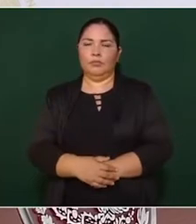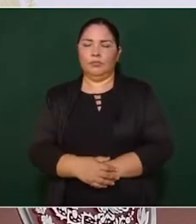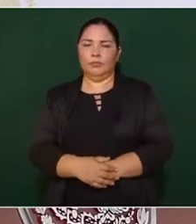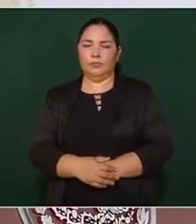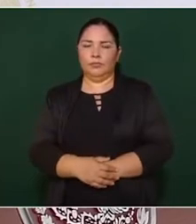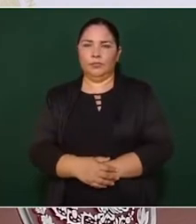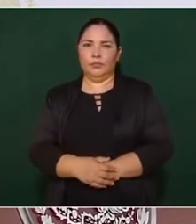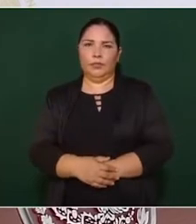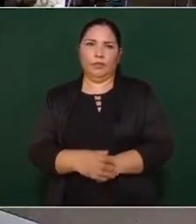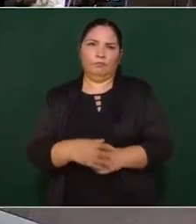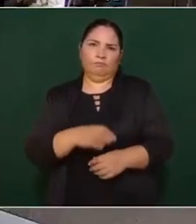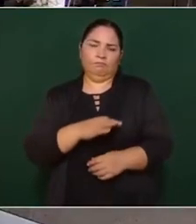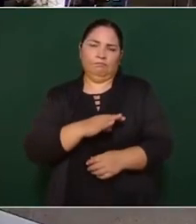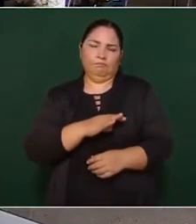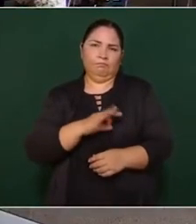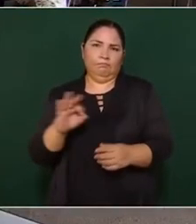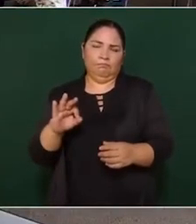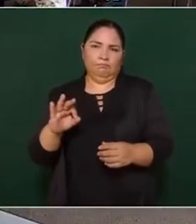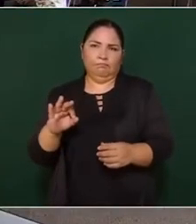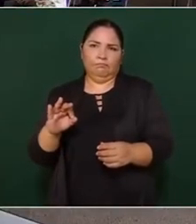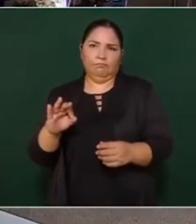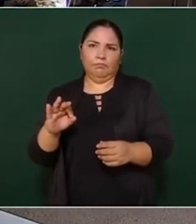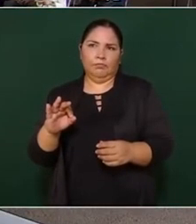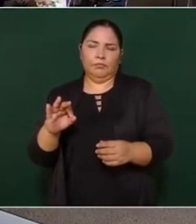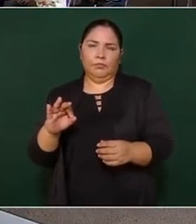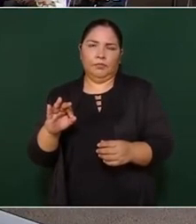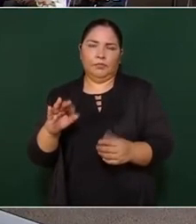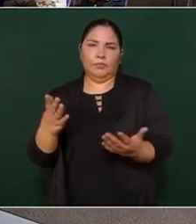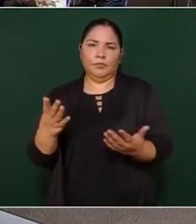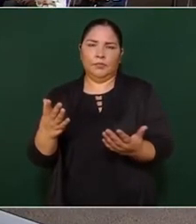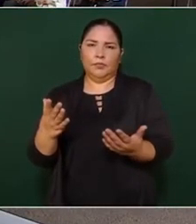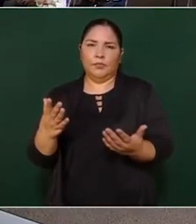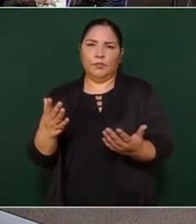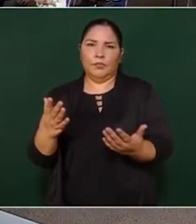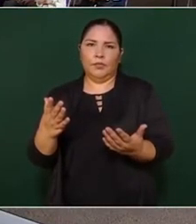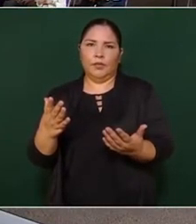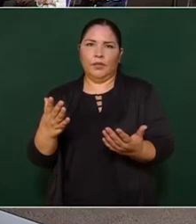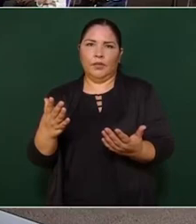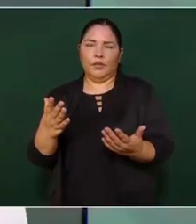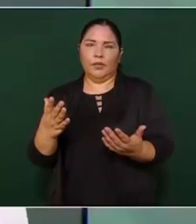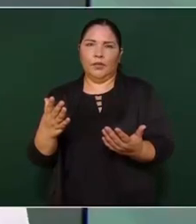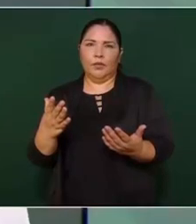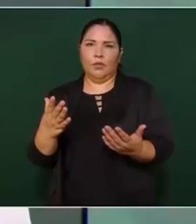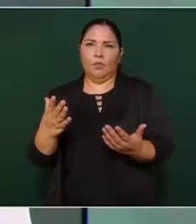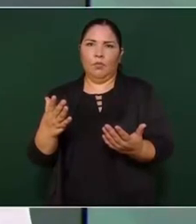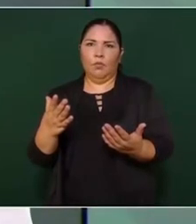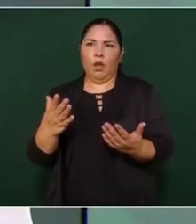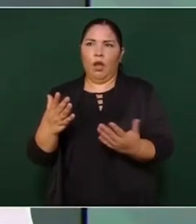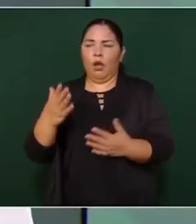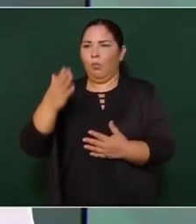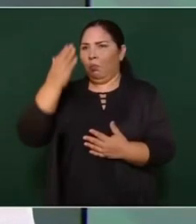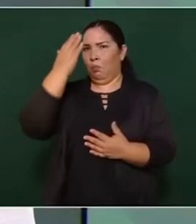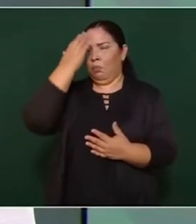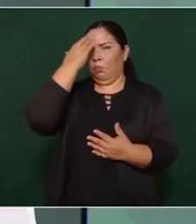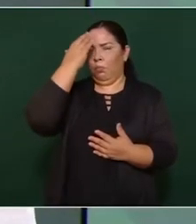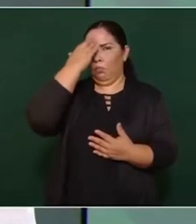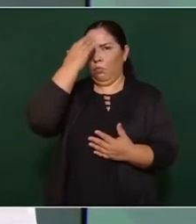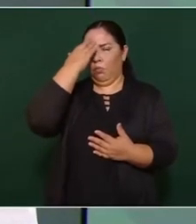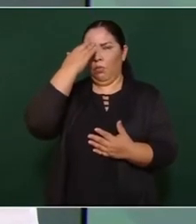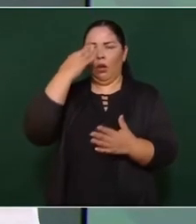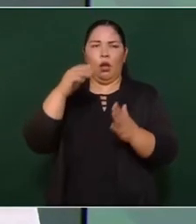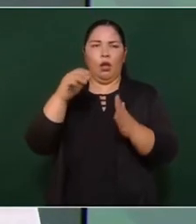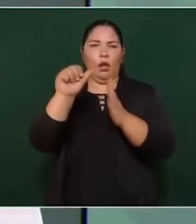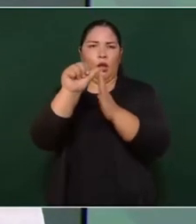Puede ser que no se conozca mucho el